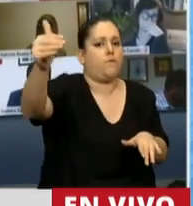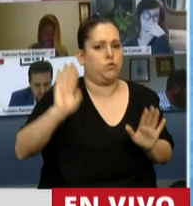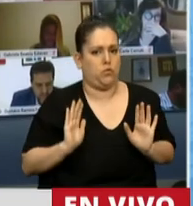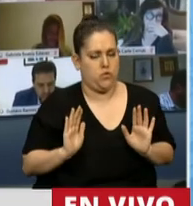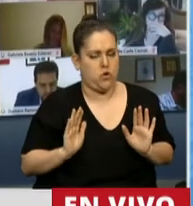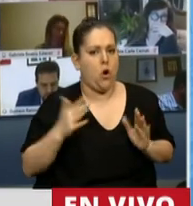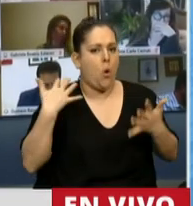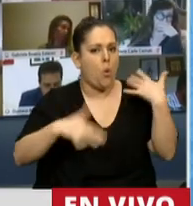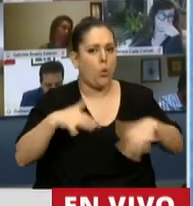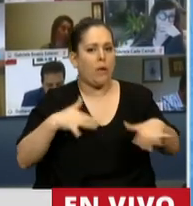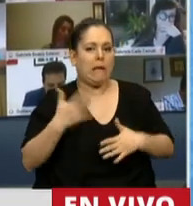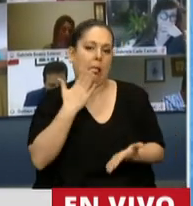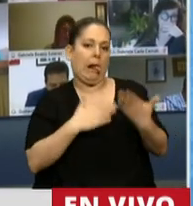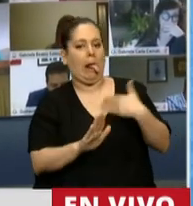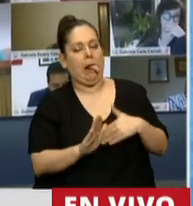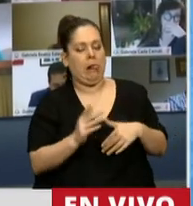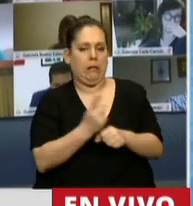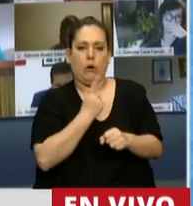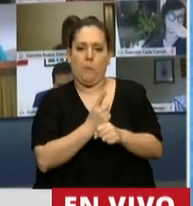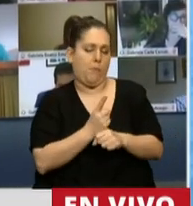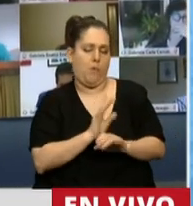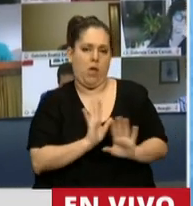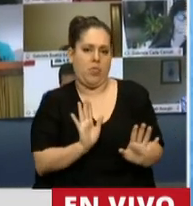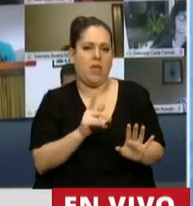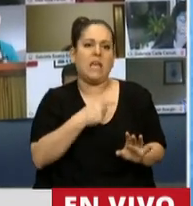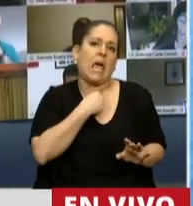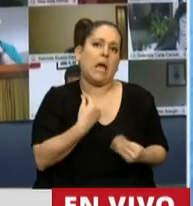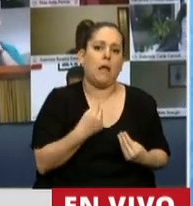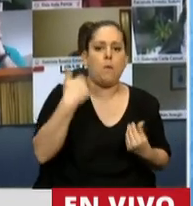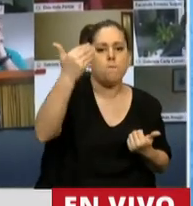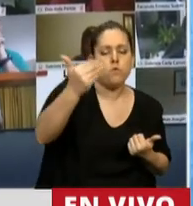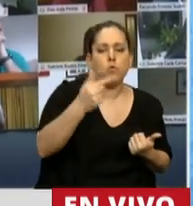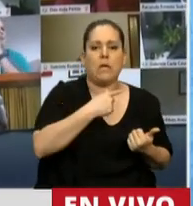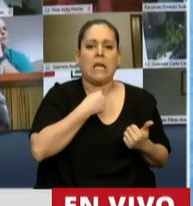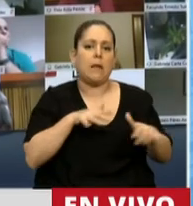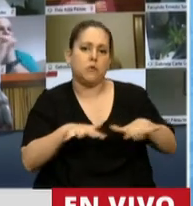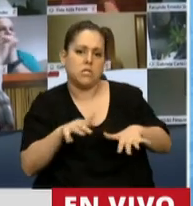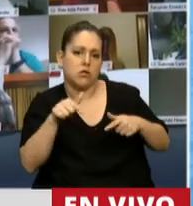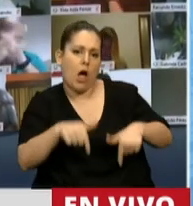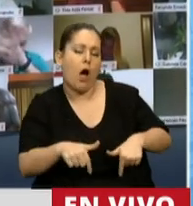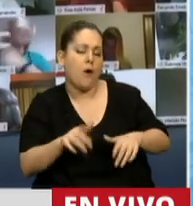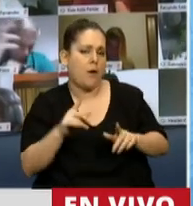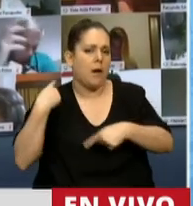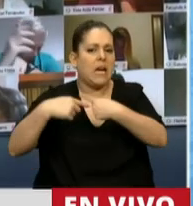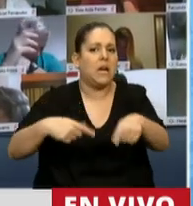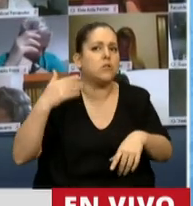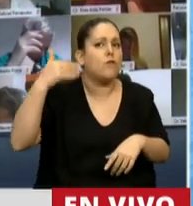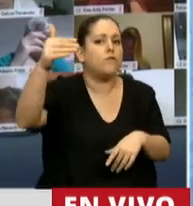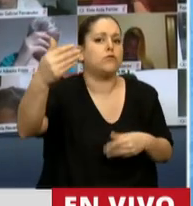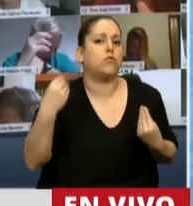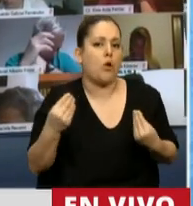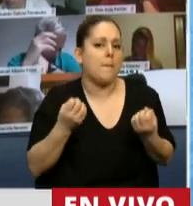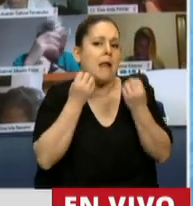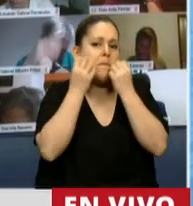La urgencia no es excusa para saltear el debate qué país queremos y qué estamos haciendo para las próximas generaciones que vivan